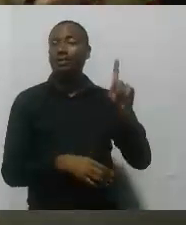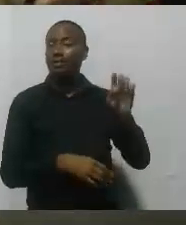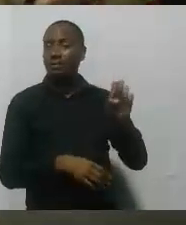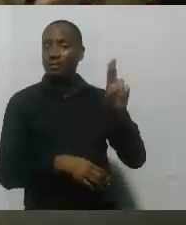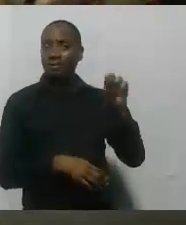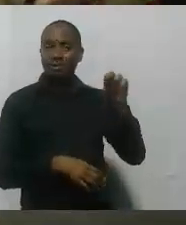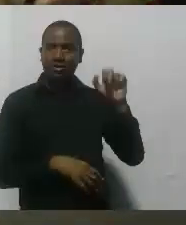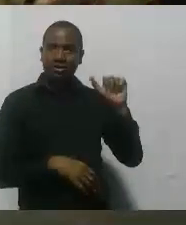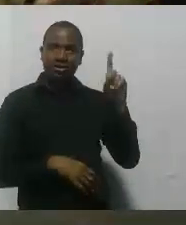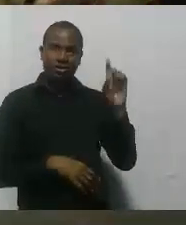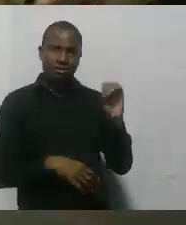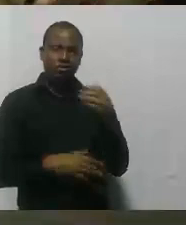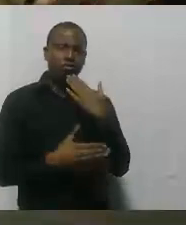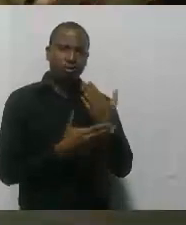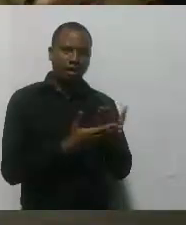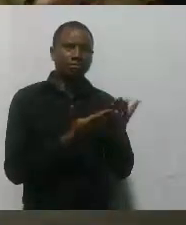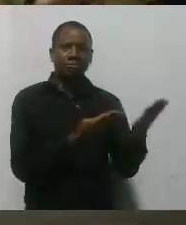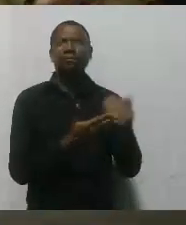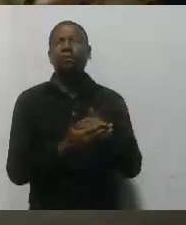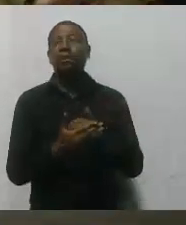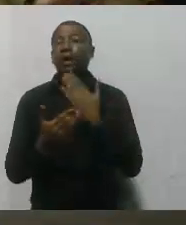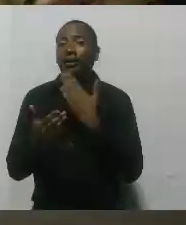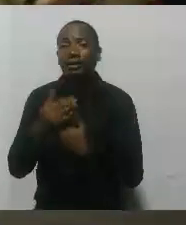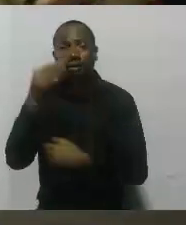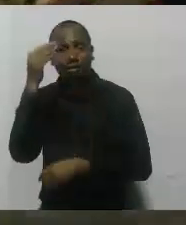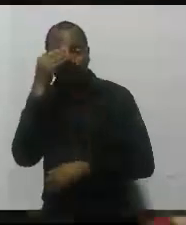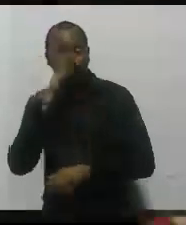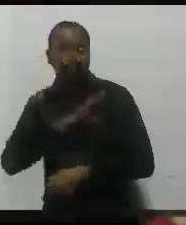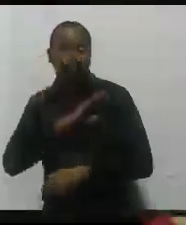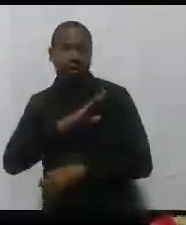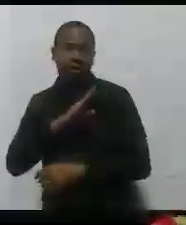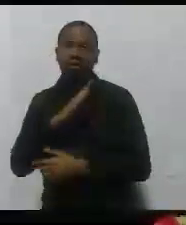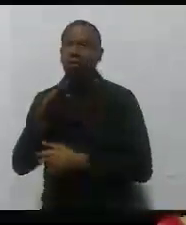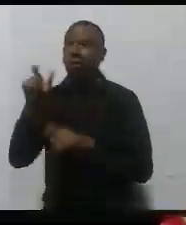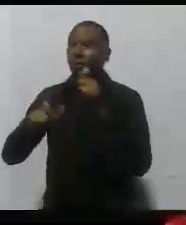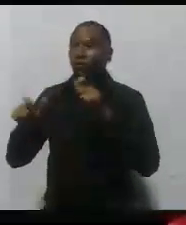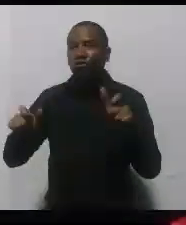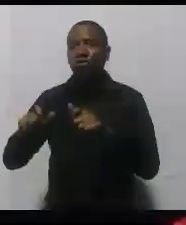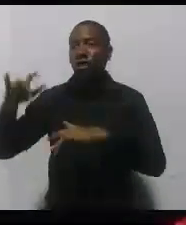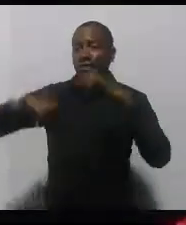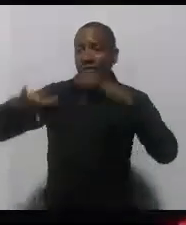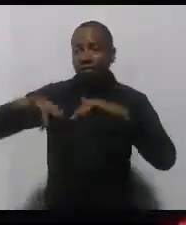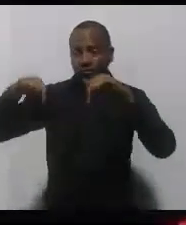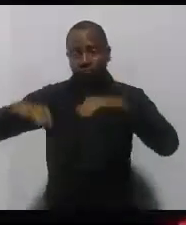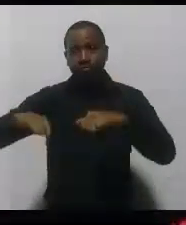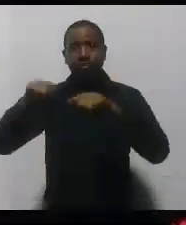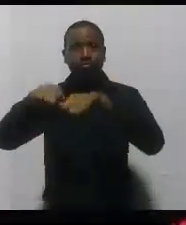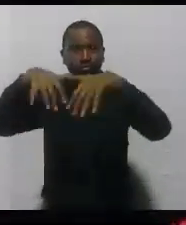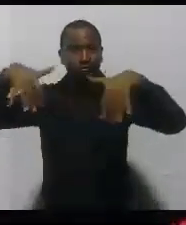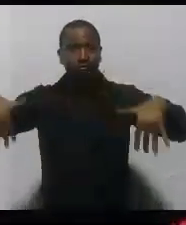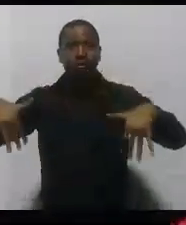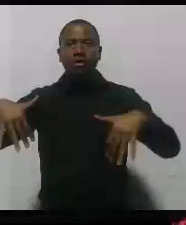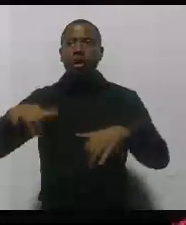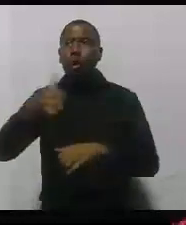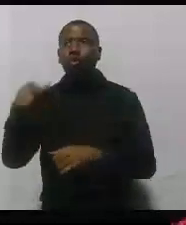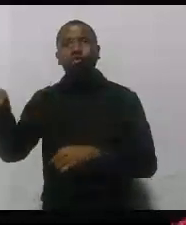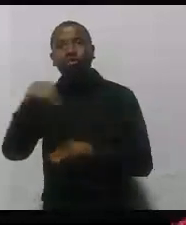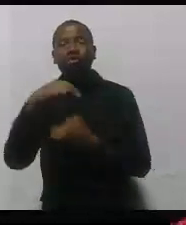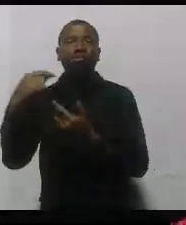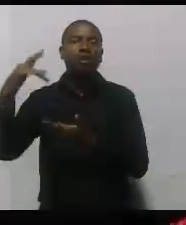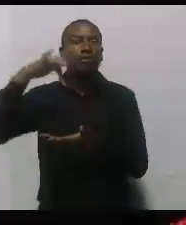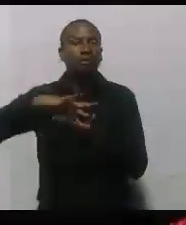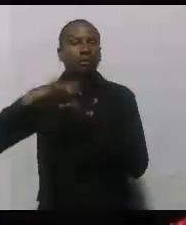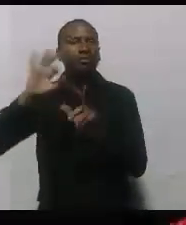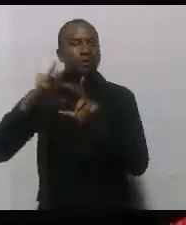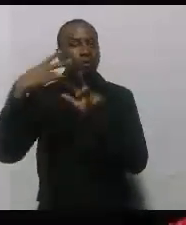ciudadanos que se encuentran presentes en el teatro y a aquellos que nos ven y nos escuchan por las redes de la alcaldía. Desde